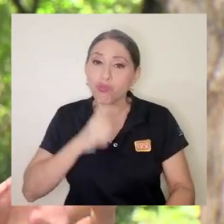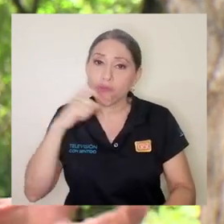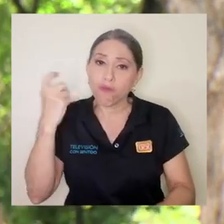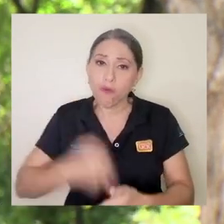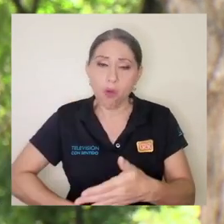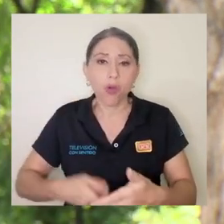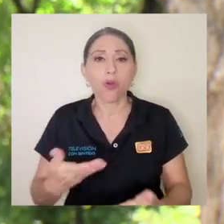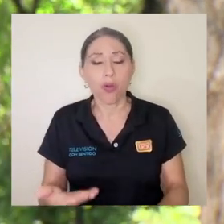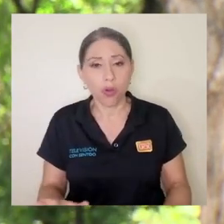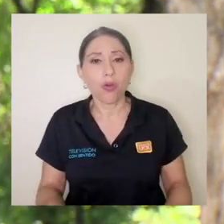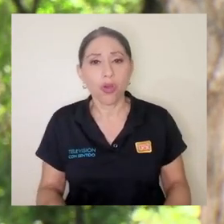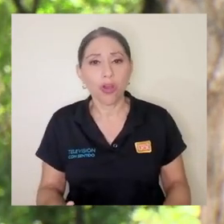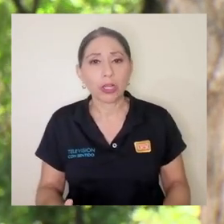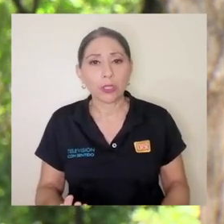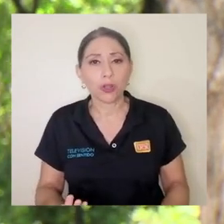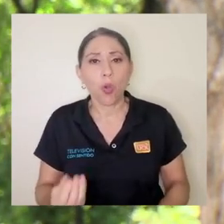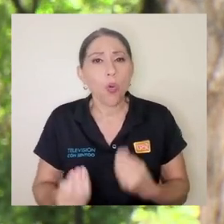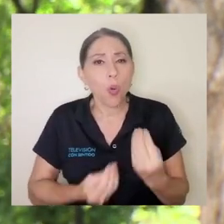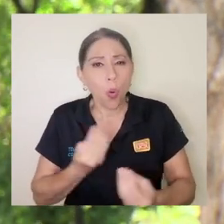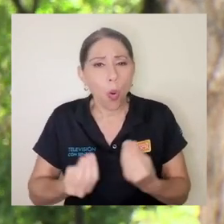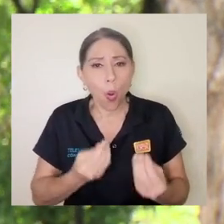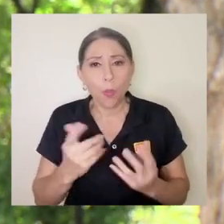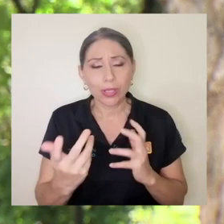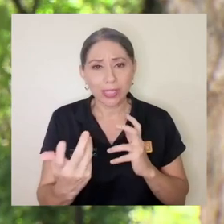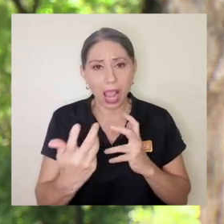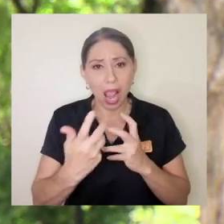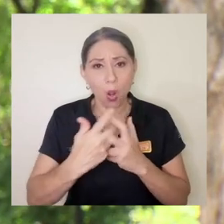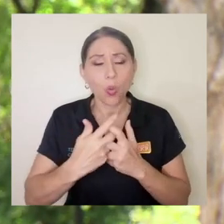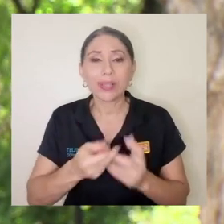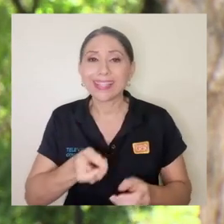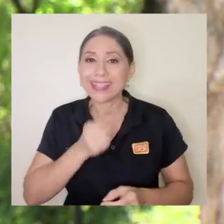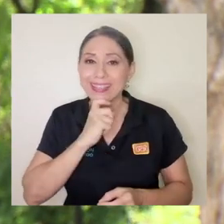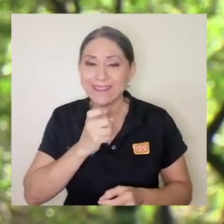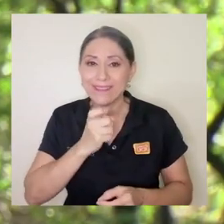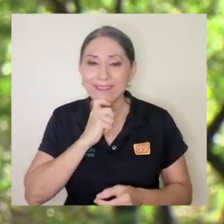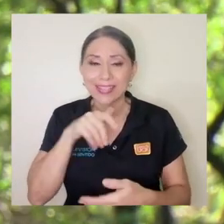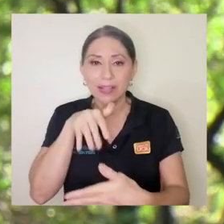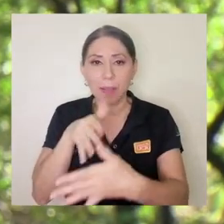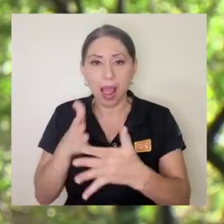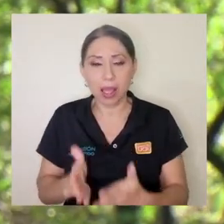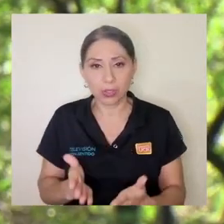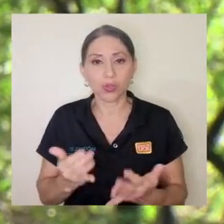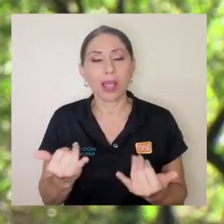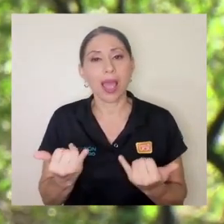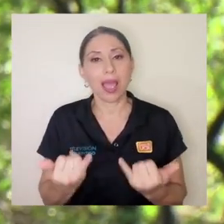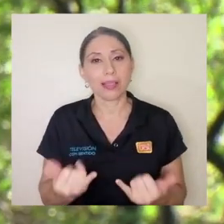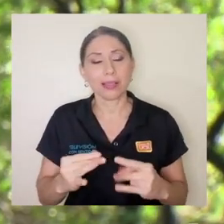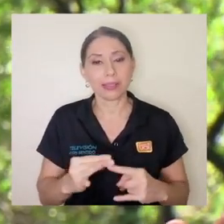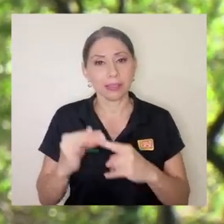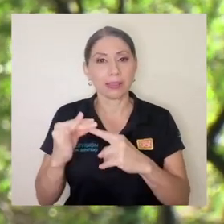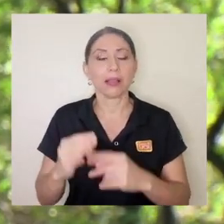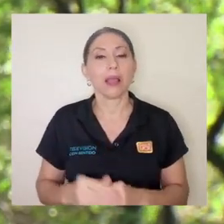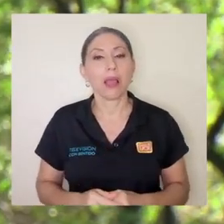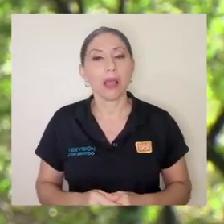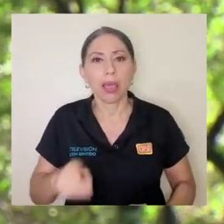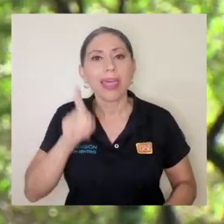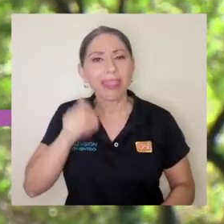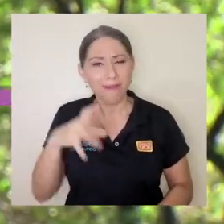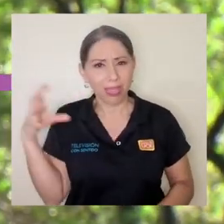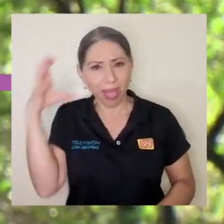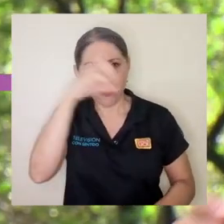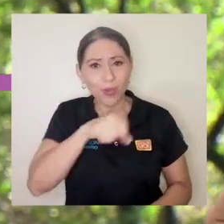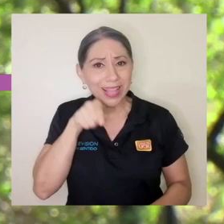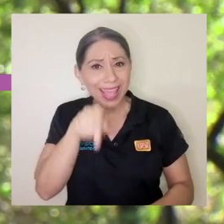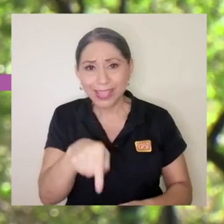como ese ajuste también ha sido difícil para los estudiantes en este caso en particular tenemos que darnos cuenta que eso no es diferente